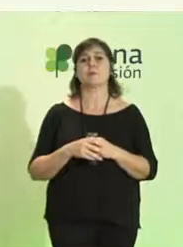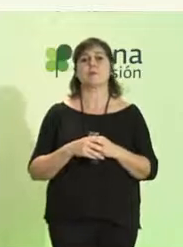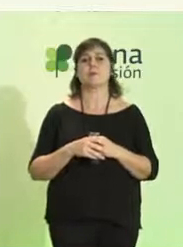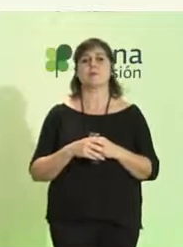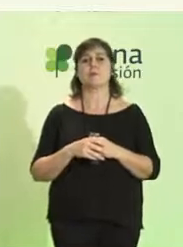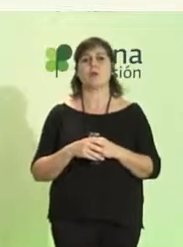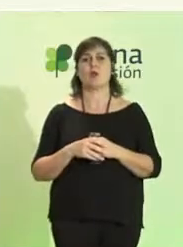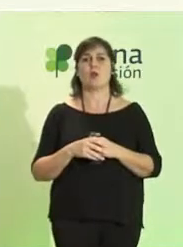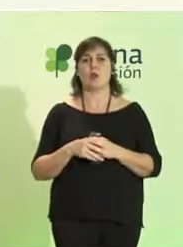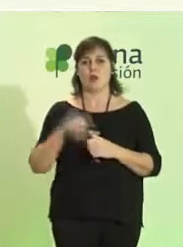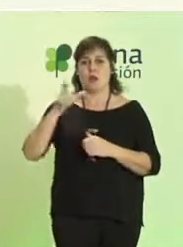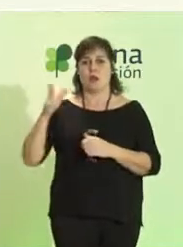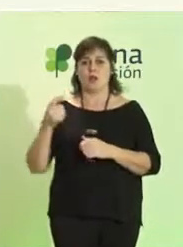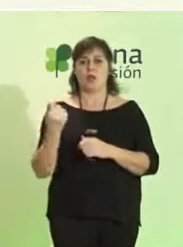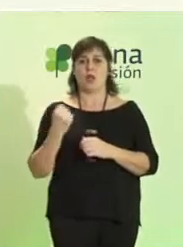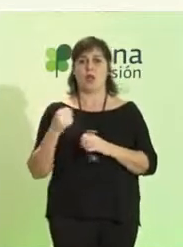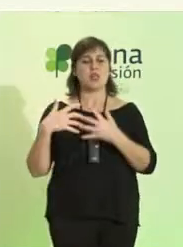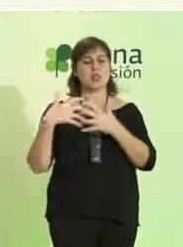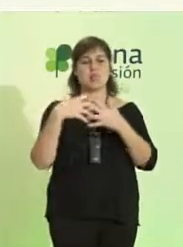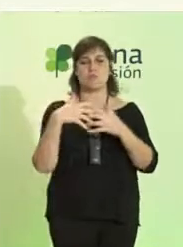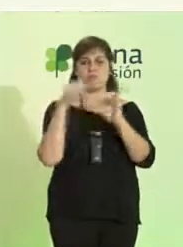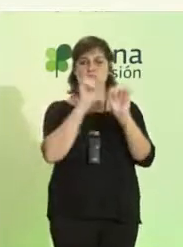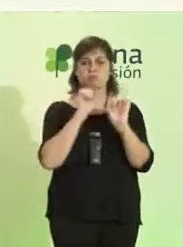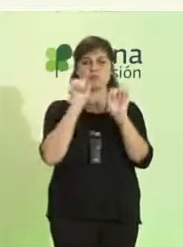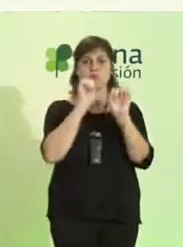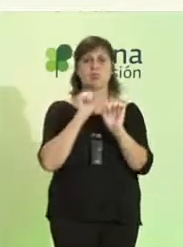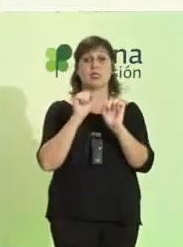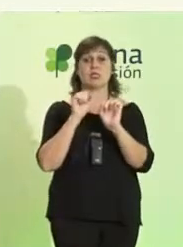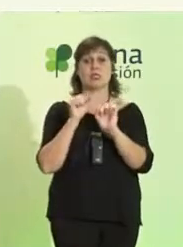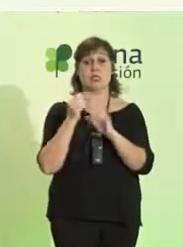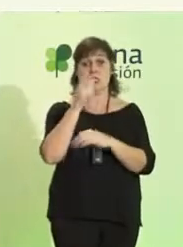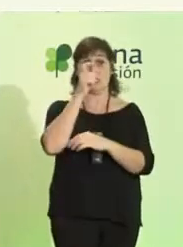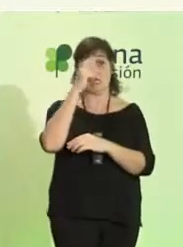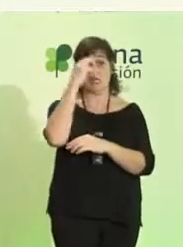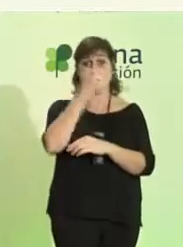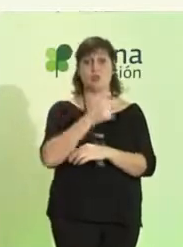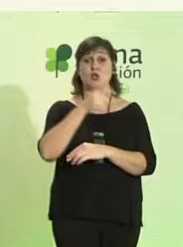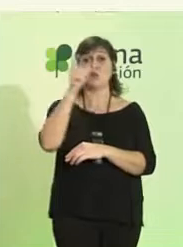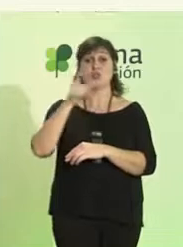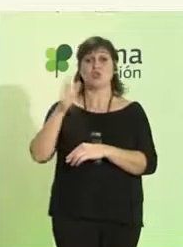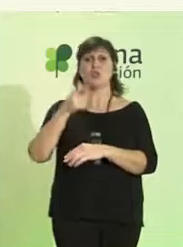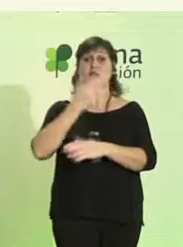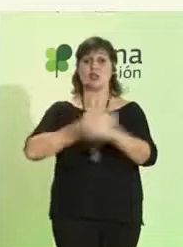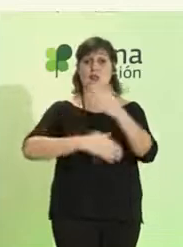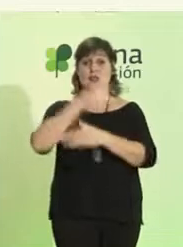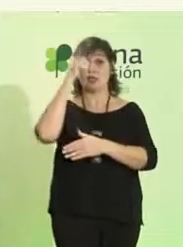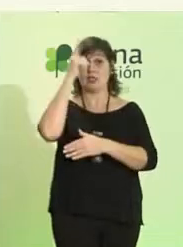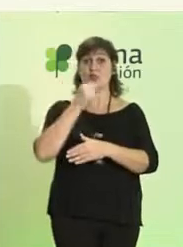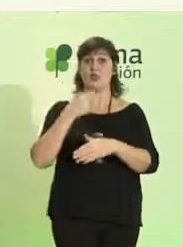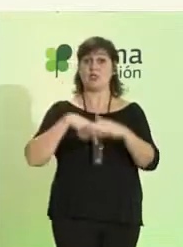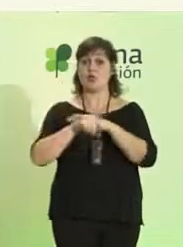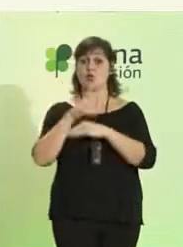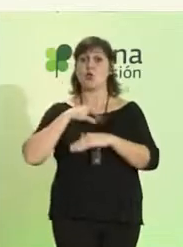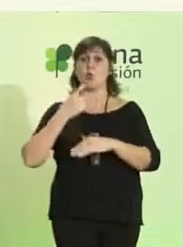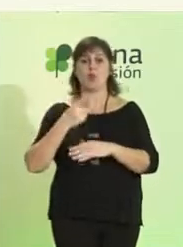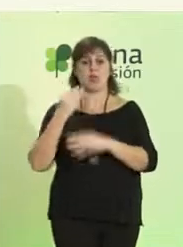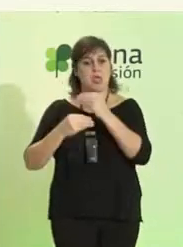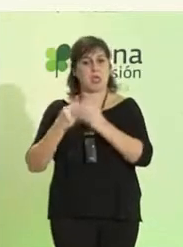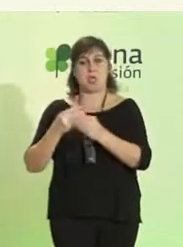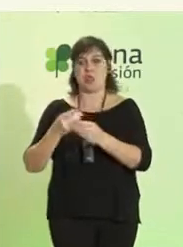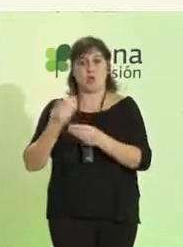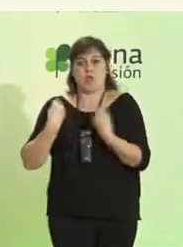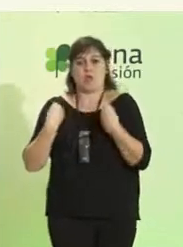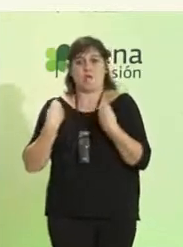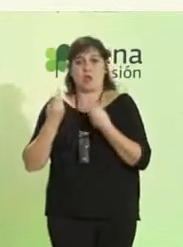Firmes defensoras del respeto a las que las personas con discapacidad intelectual y de desarrollo pueden desarrollar una vida plena